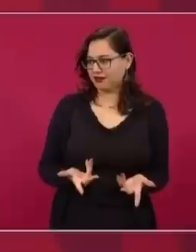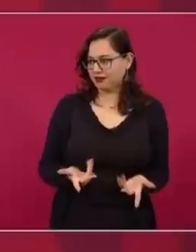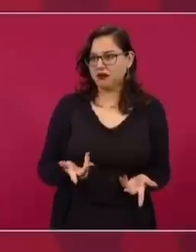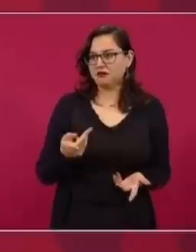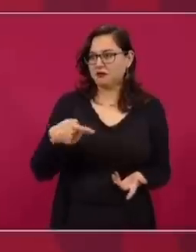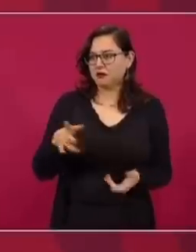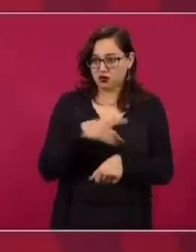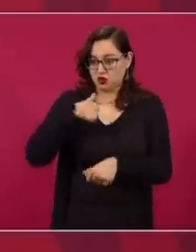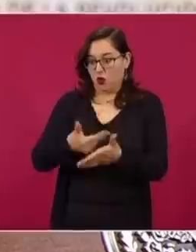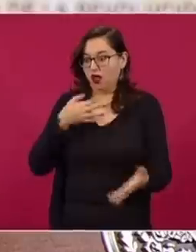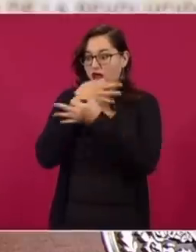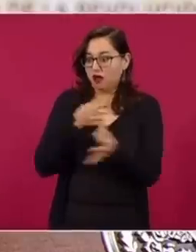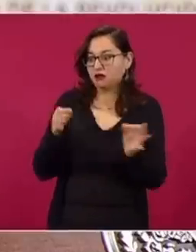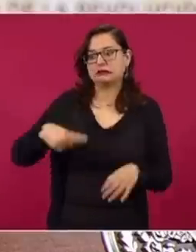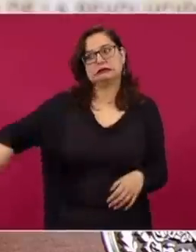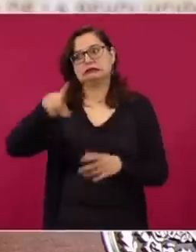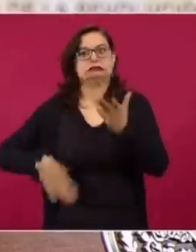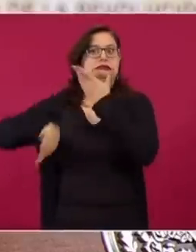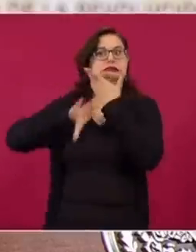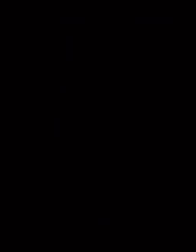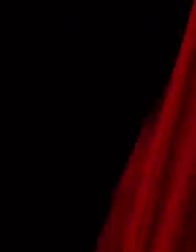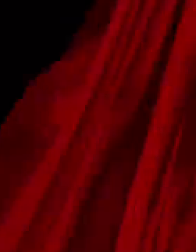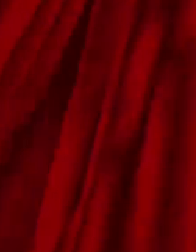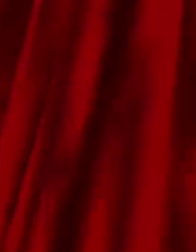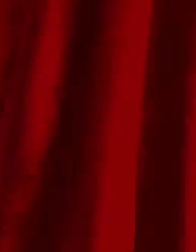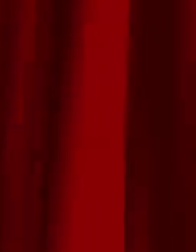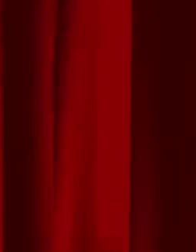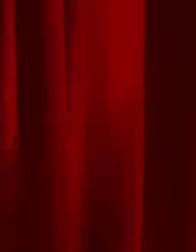ya no sería testamento. ¡Gracias!